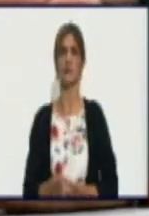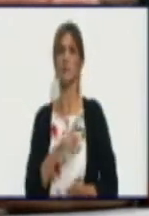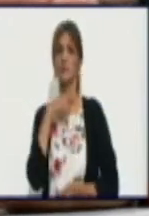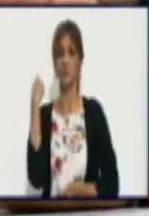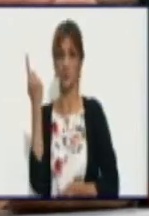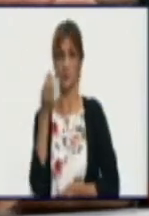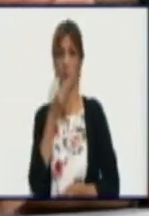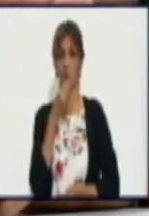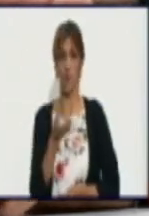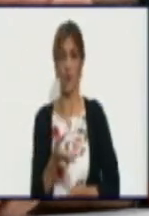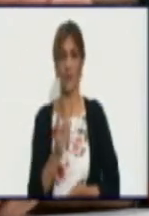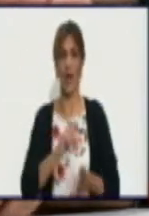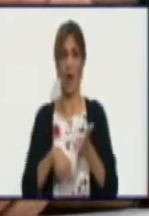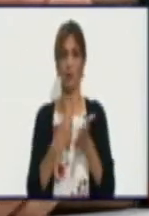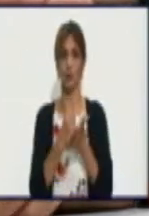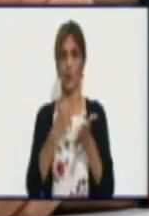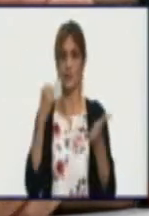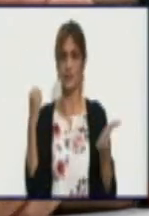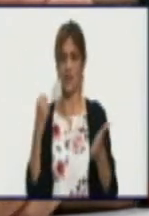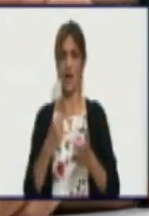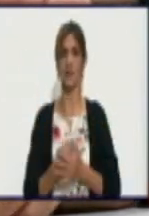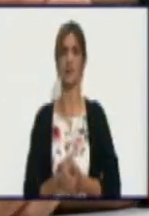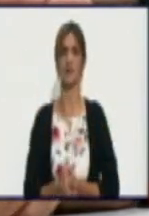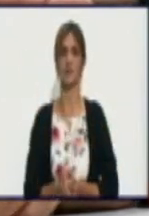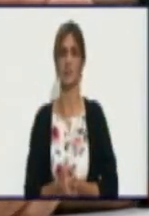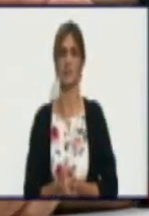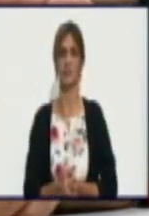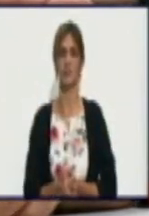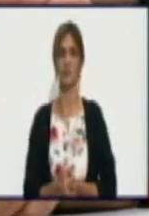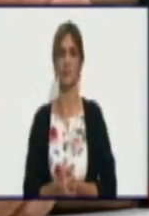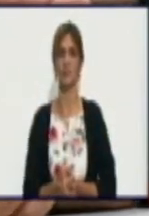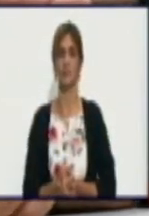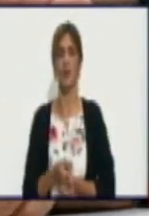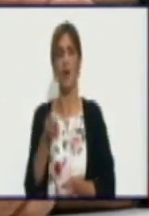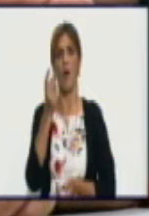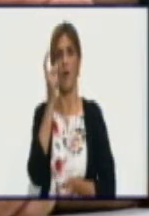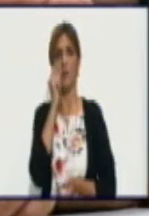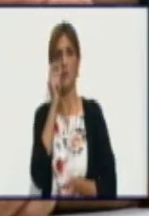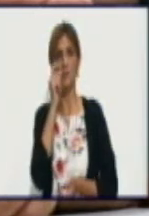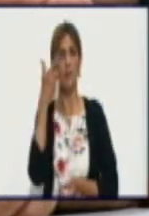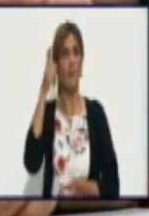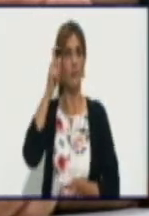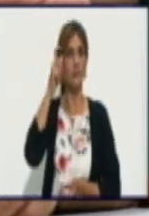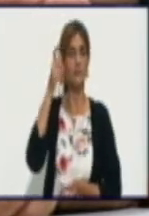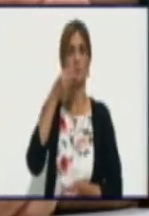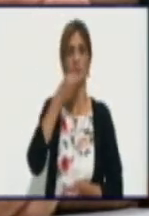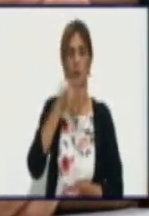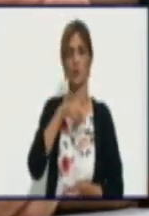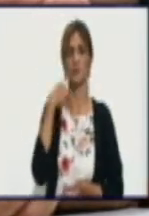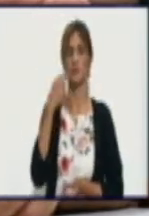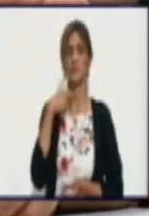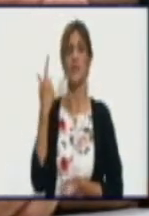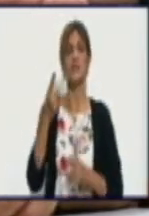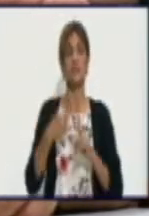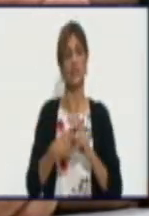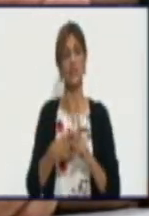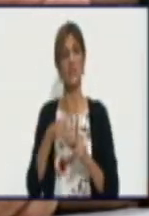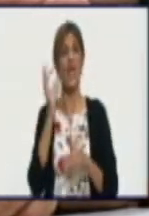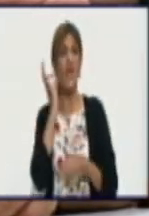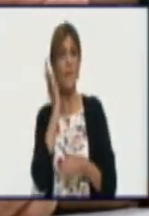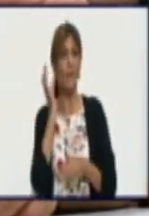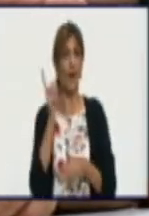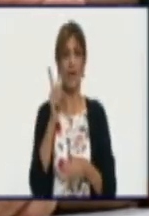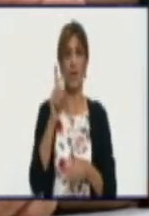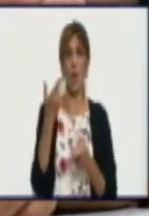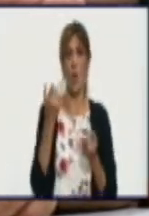Autorizar el sacrificio de los machos en categoría de añojos, toretes y toros. Y la hembra de desecho no acta para la reproducción. No